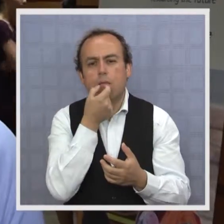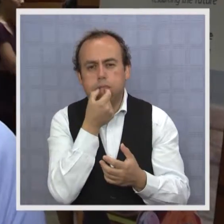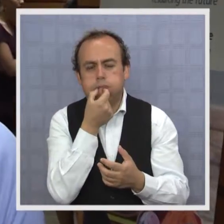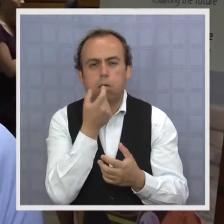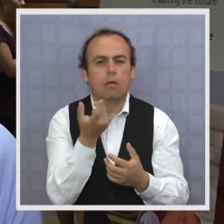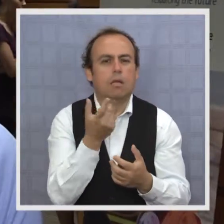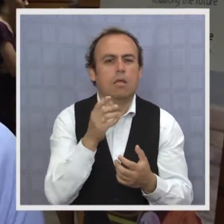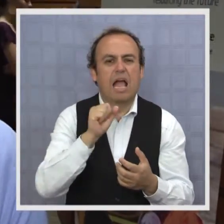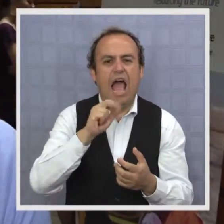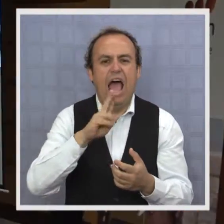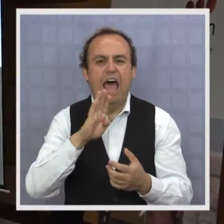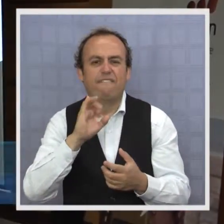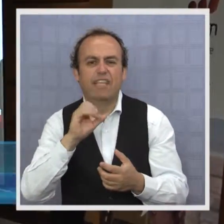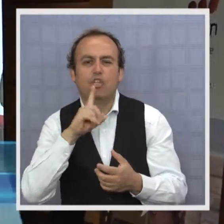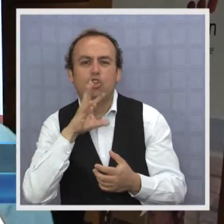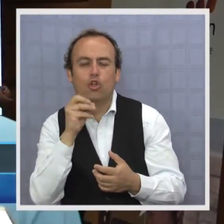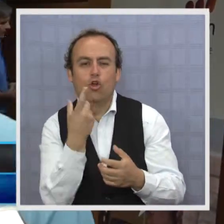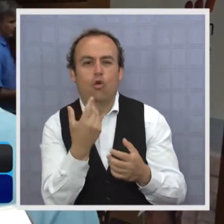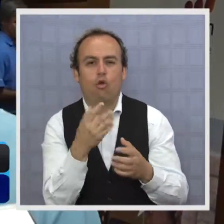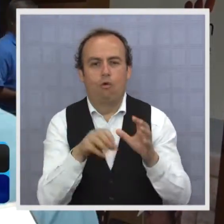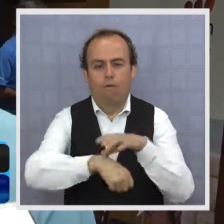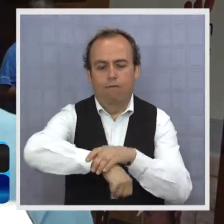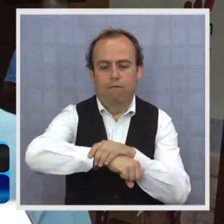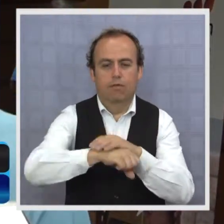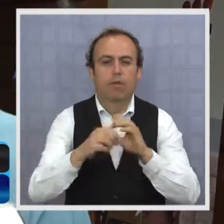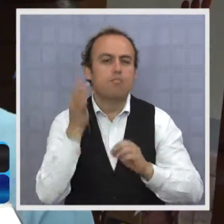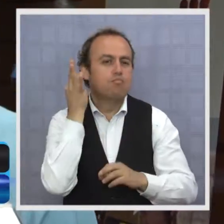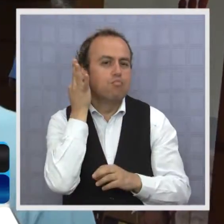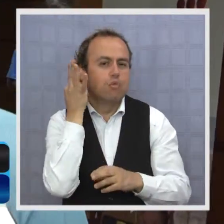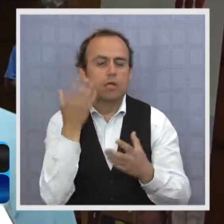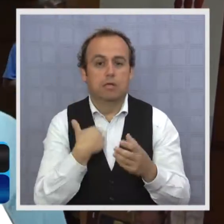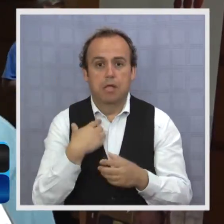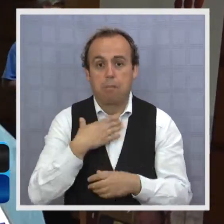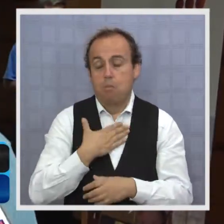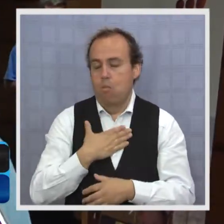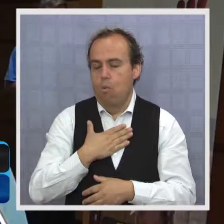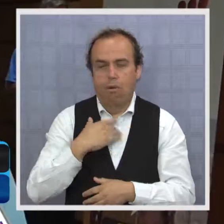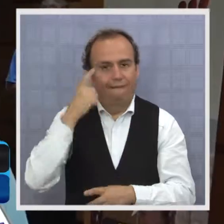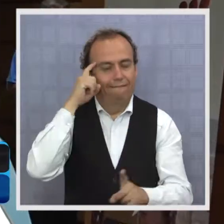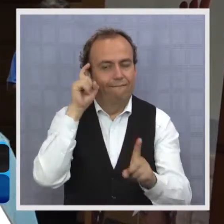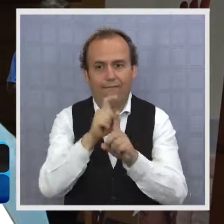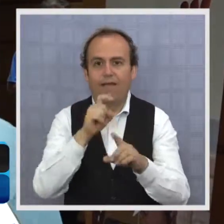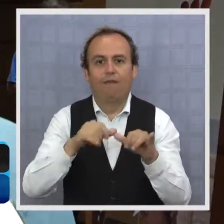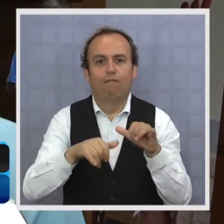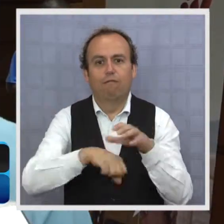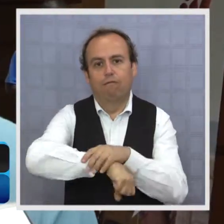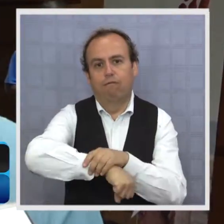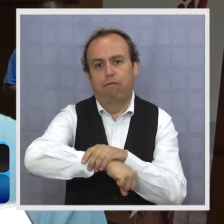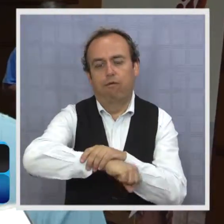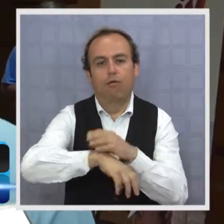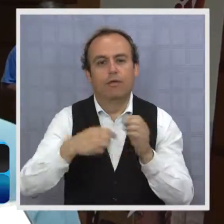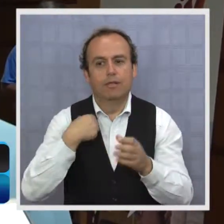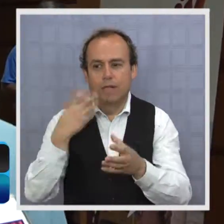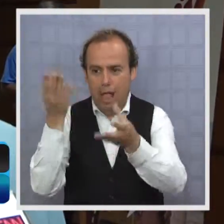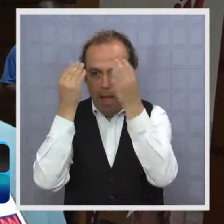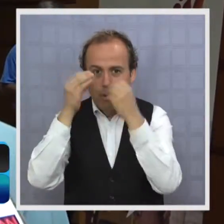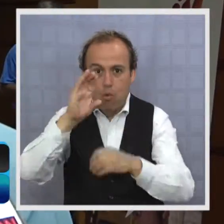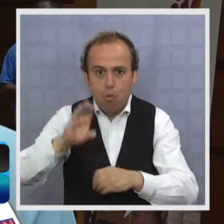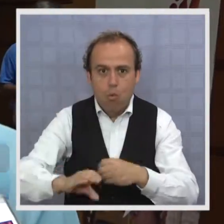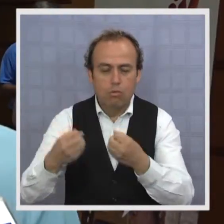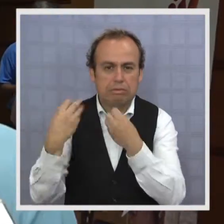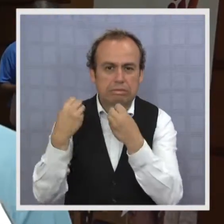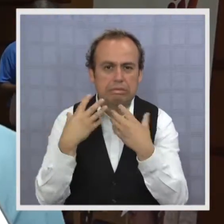femenino y masculino. Uno aprende harto, lo que más le gusta al fútbol y siempre estos teiles son buenos porque